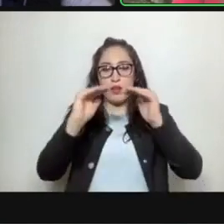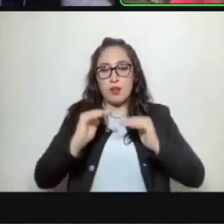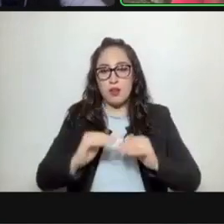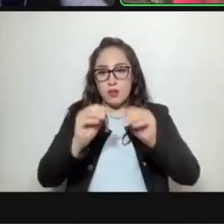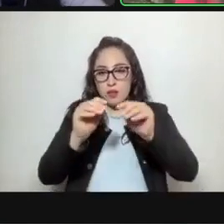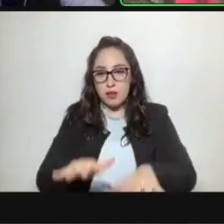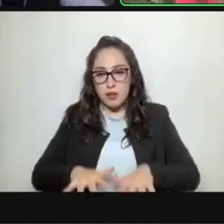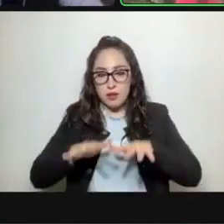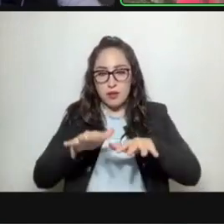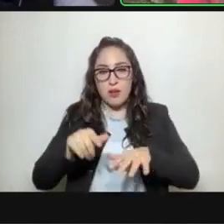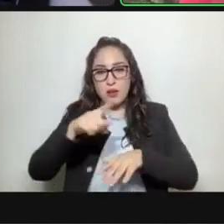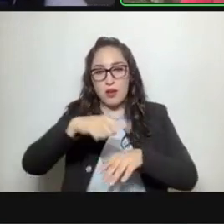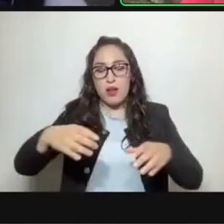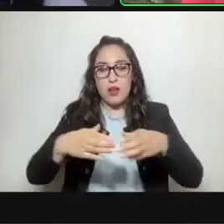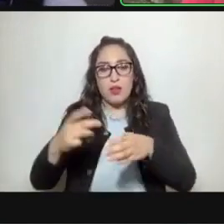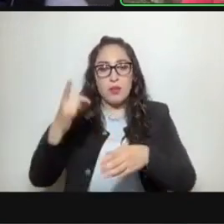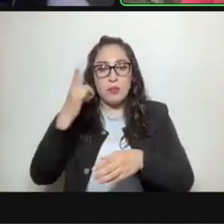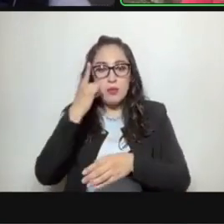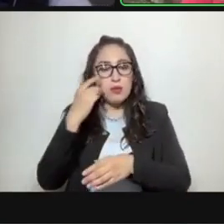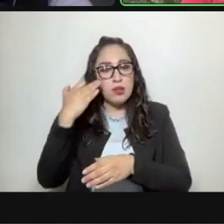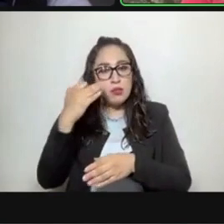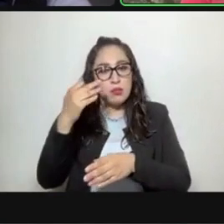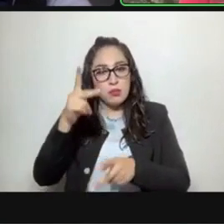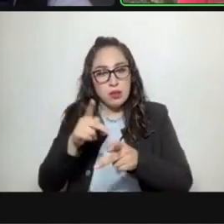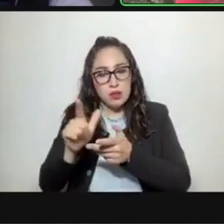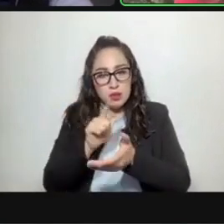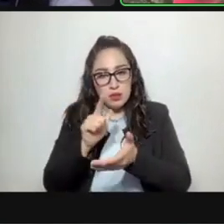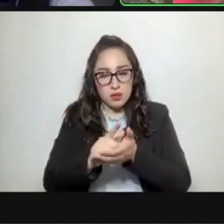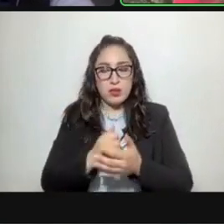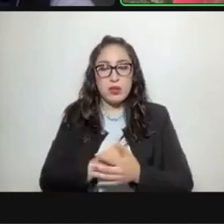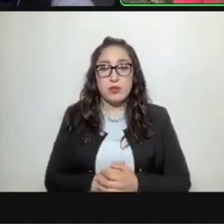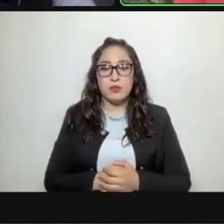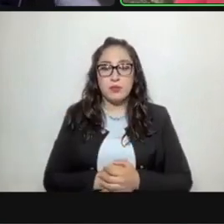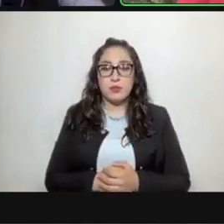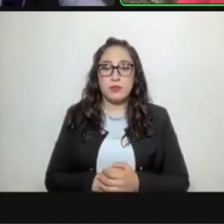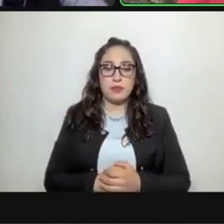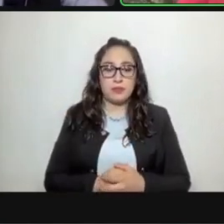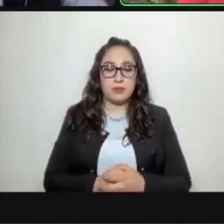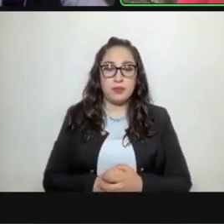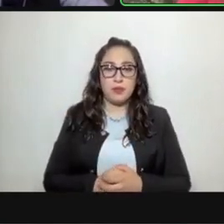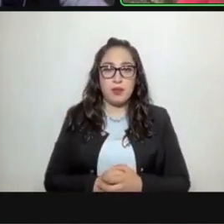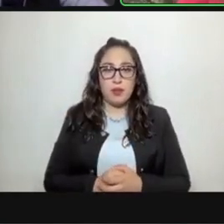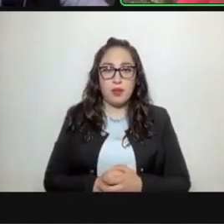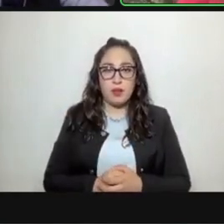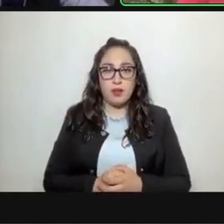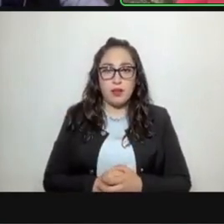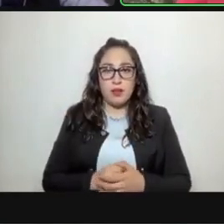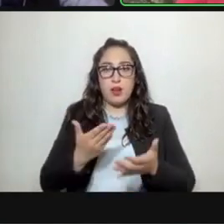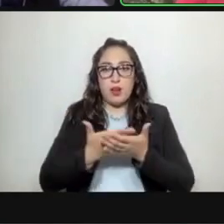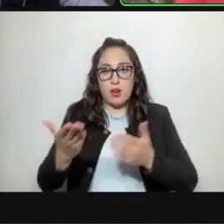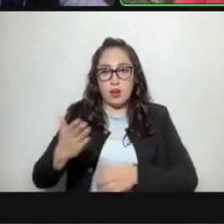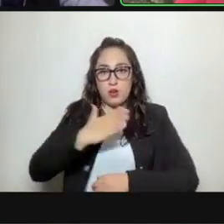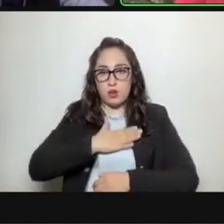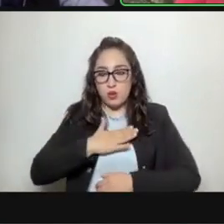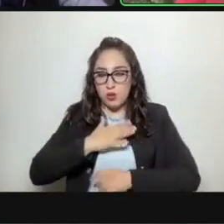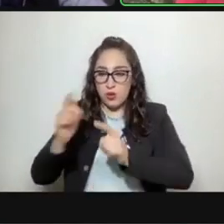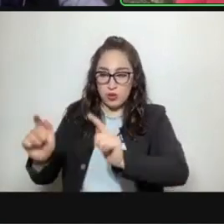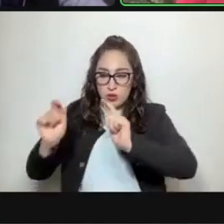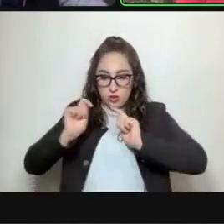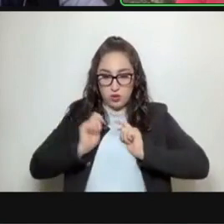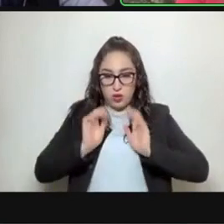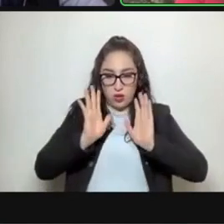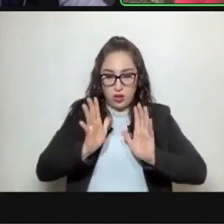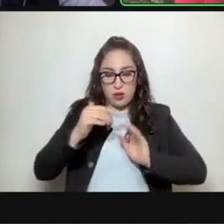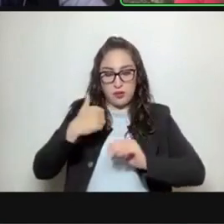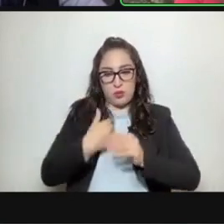México. Ante todo considero pertinente señalar que la de la voz ha retomado las funciones como presidenta